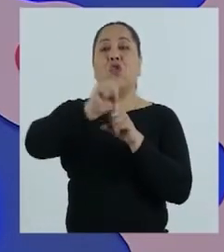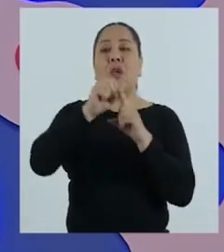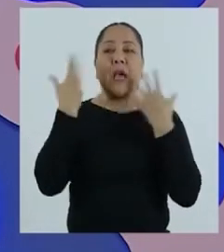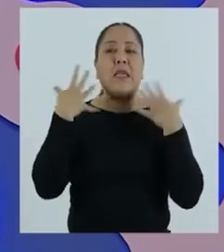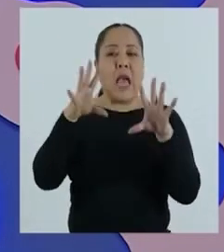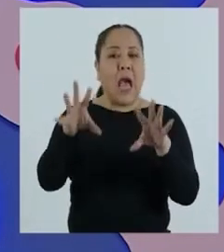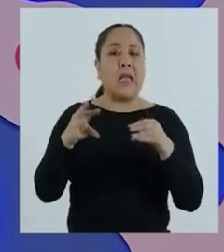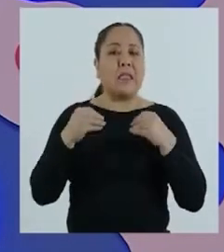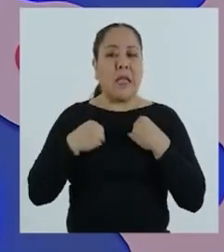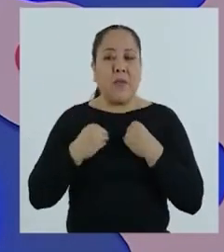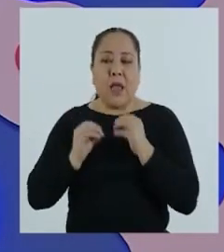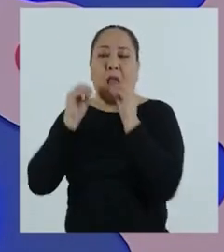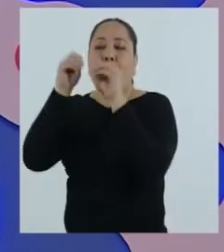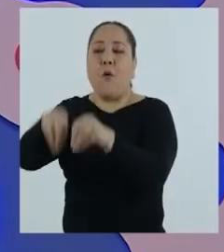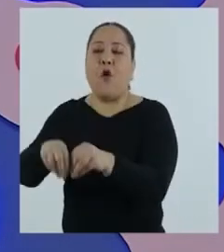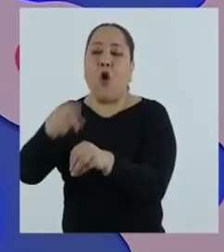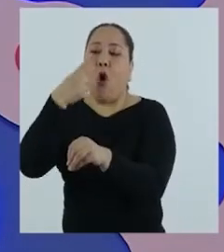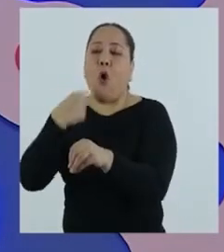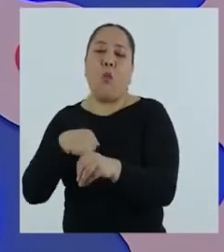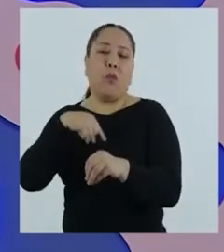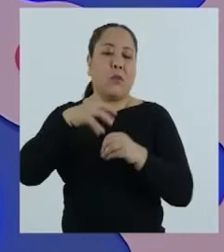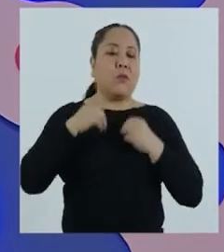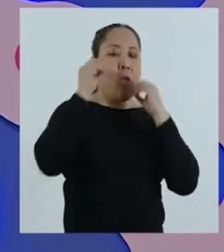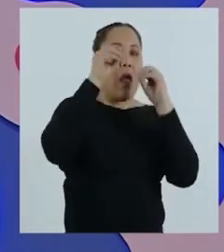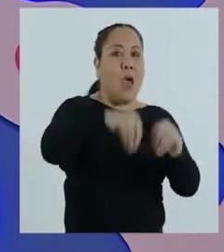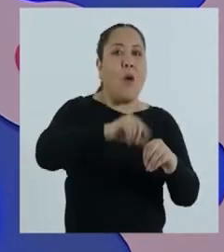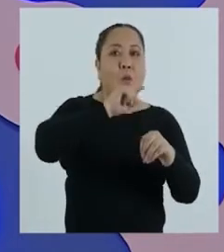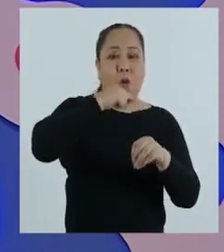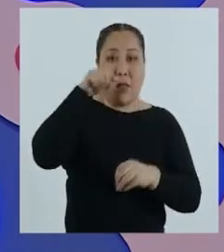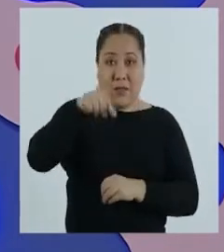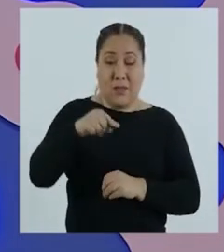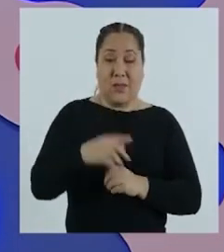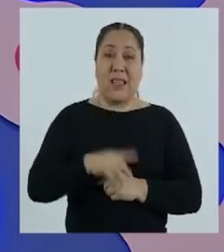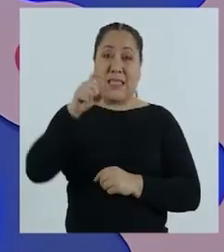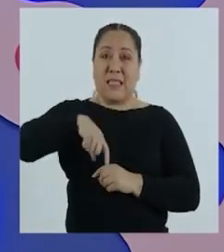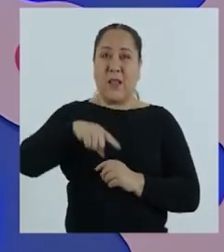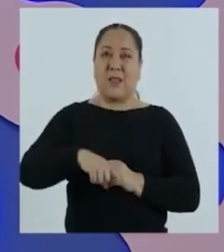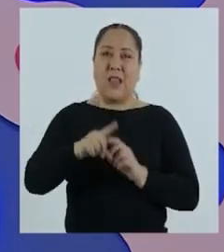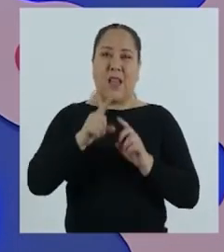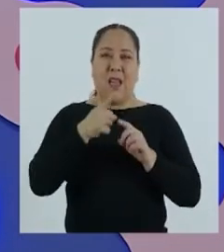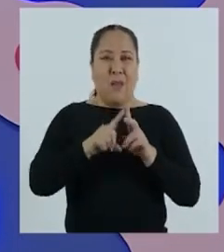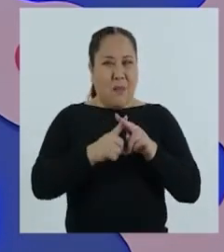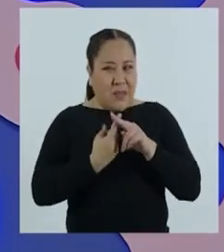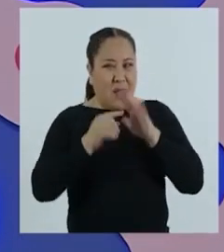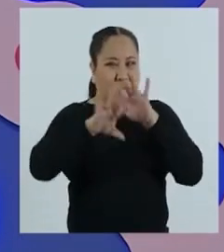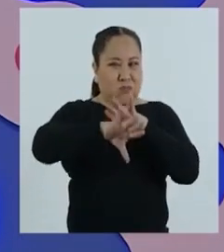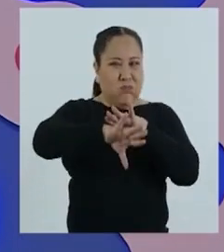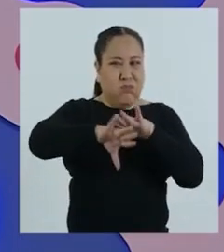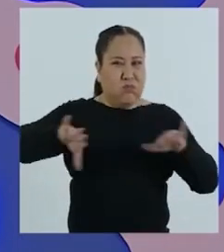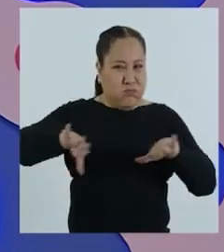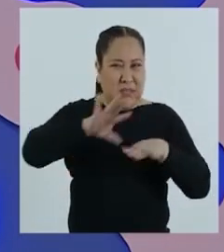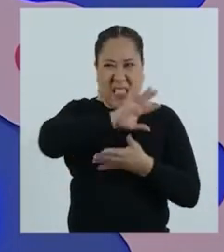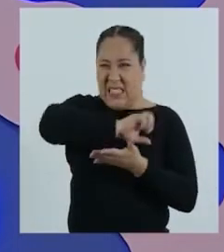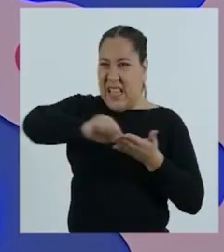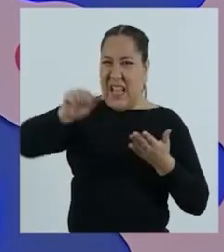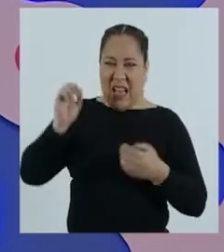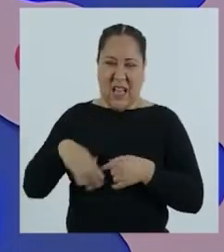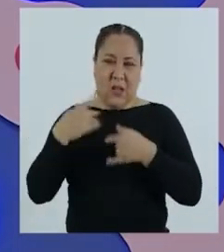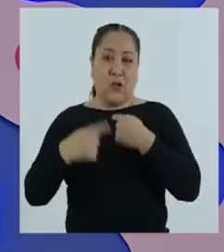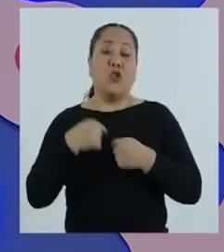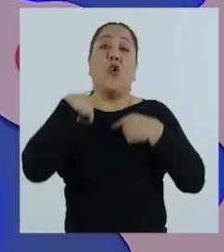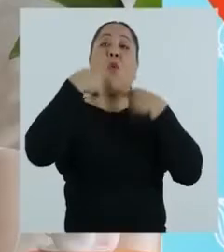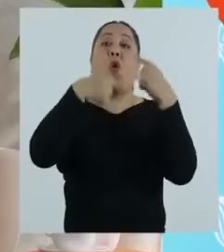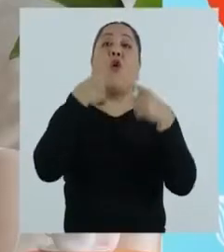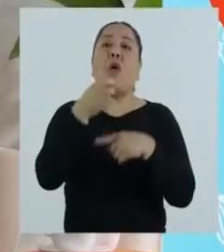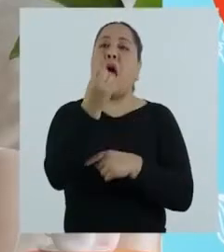roles que la sociedad asigna a mujeres y varones, por lo que debemos comenzar a dejarlos de lado en nuestro